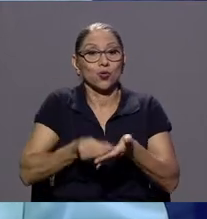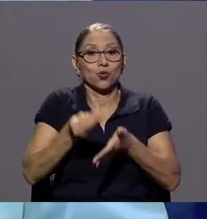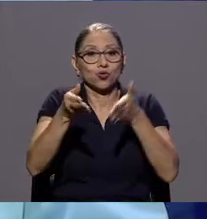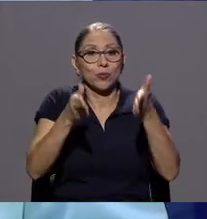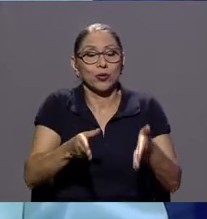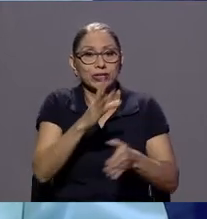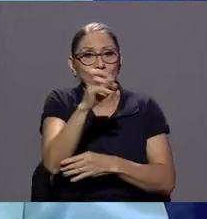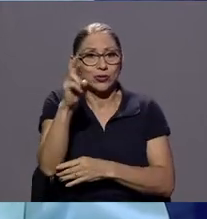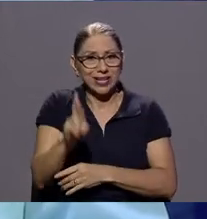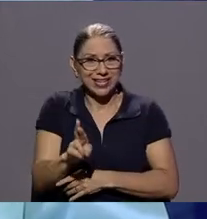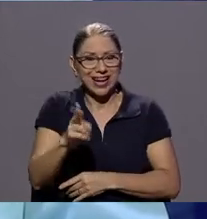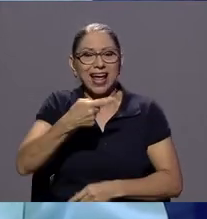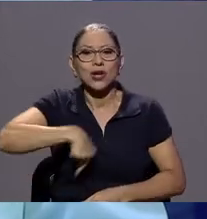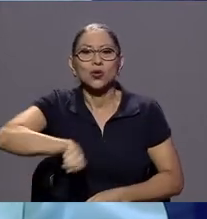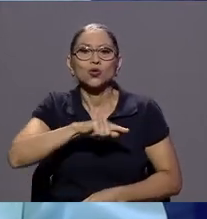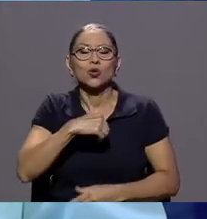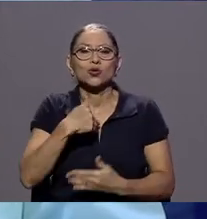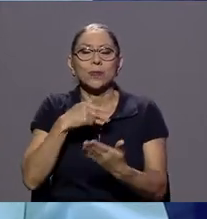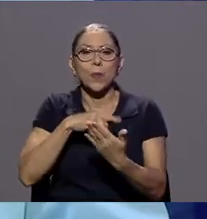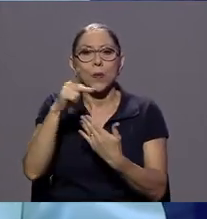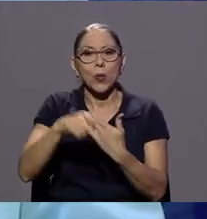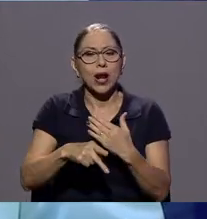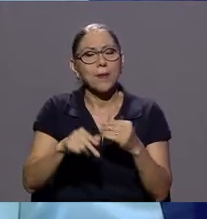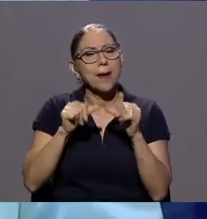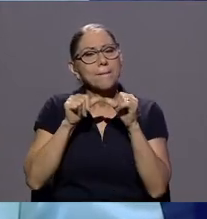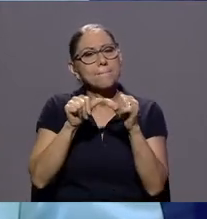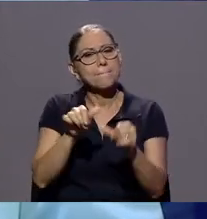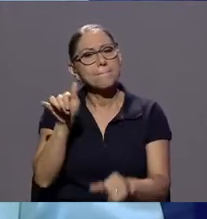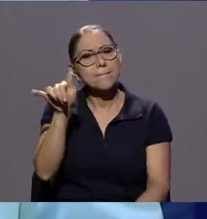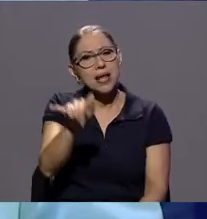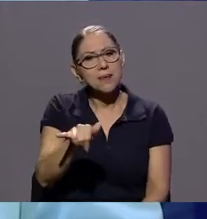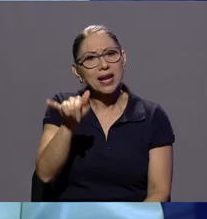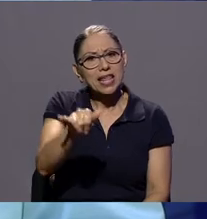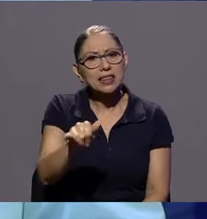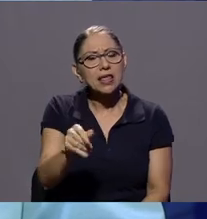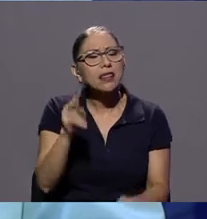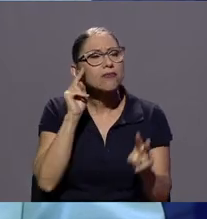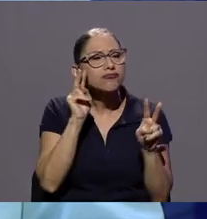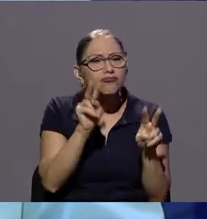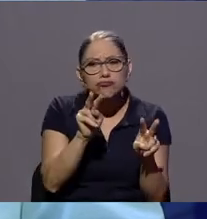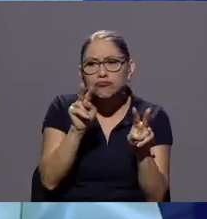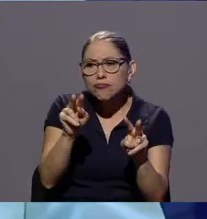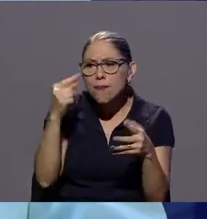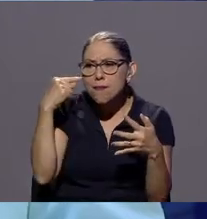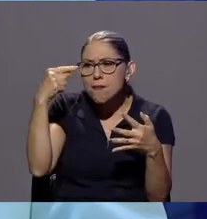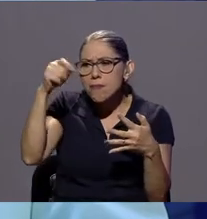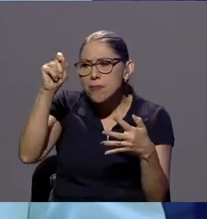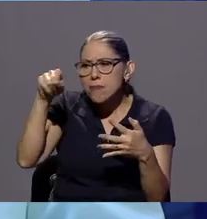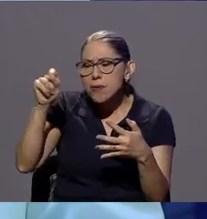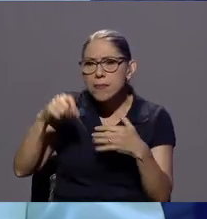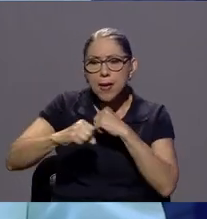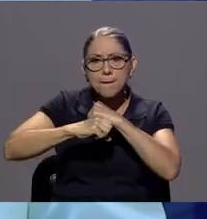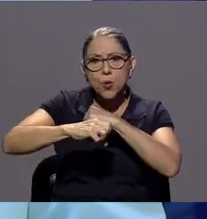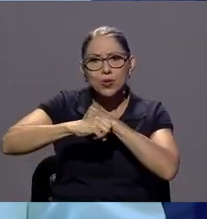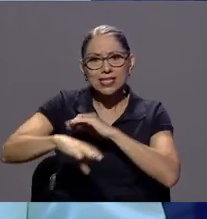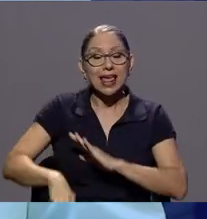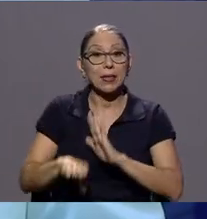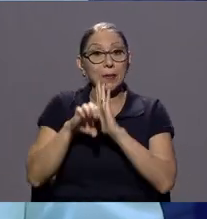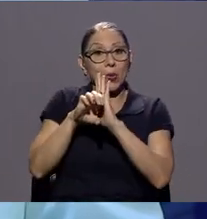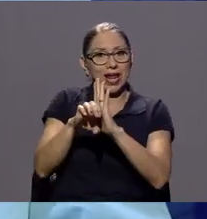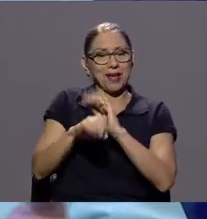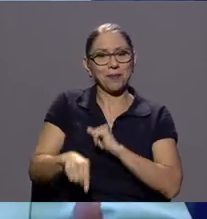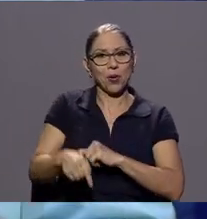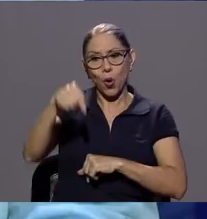vamos a ver un programa permanente de verificación de publicidad en donde por ejemplo hoy vemos una promoción que